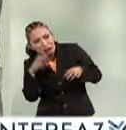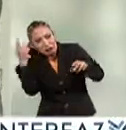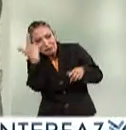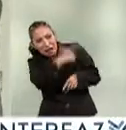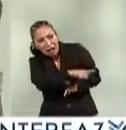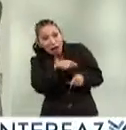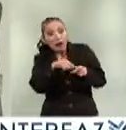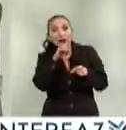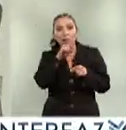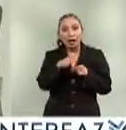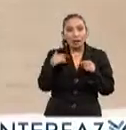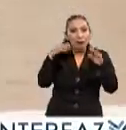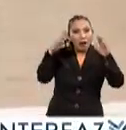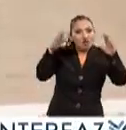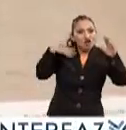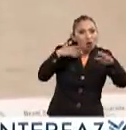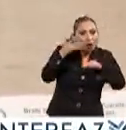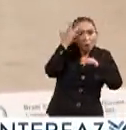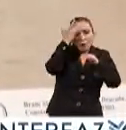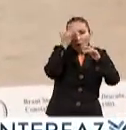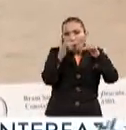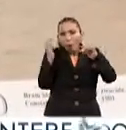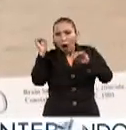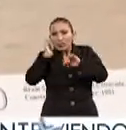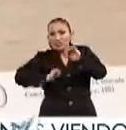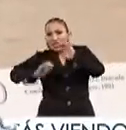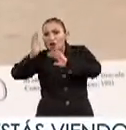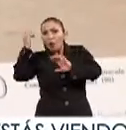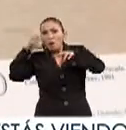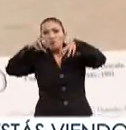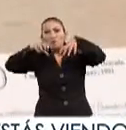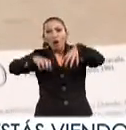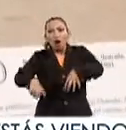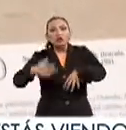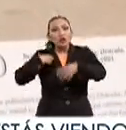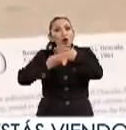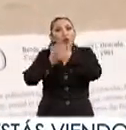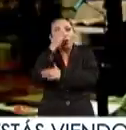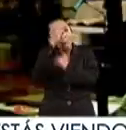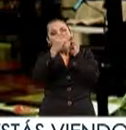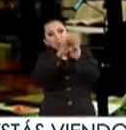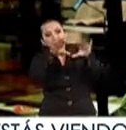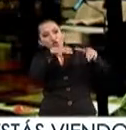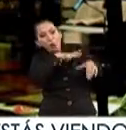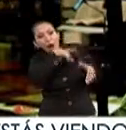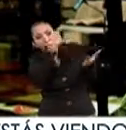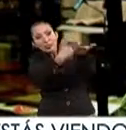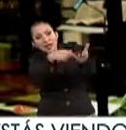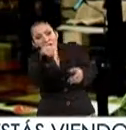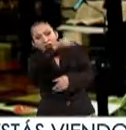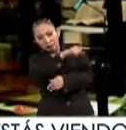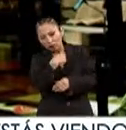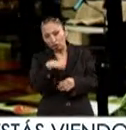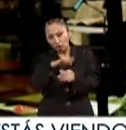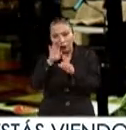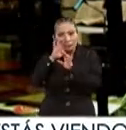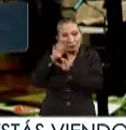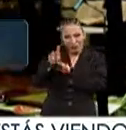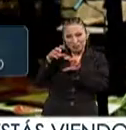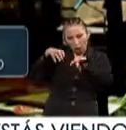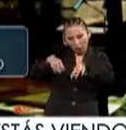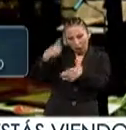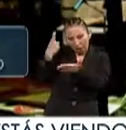seres fabulosos, criaturas mitológicas y los monstruos del Nuevo Mundo. Cuando nos encontramos con estos